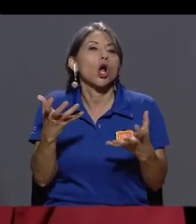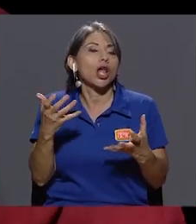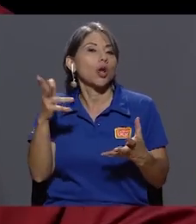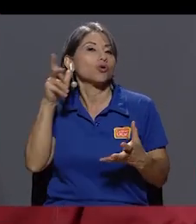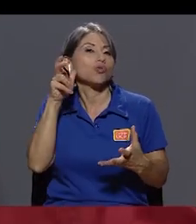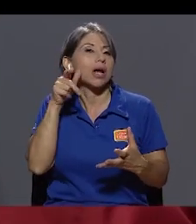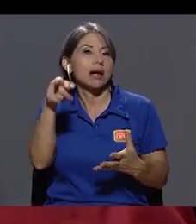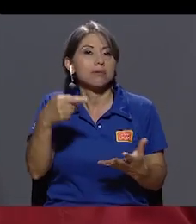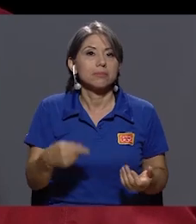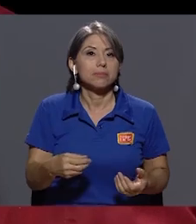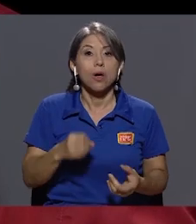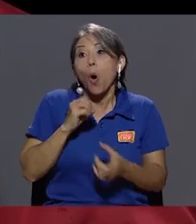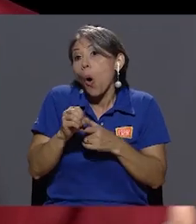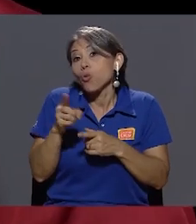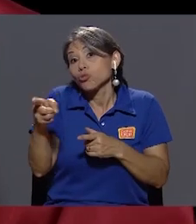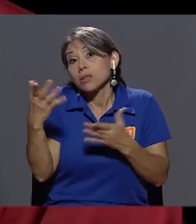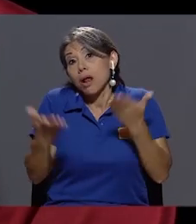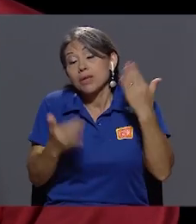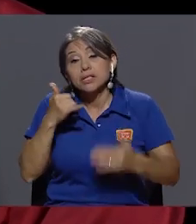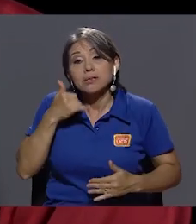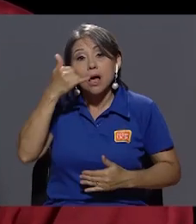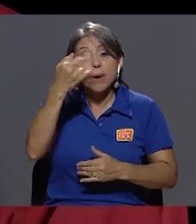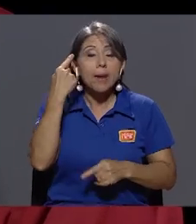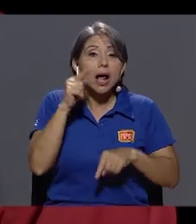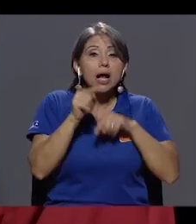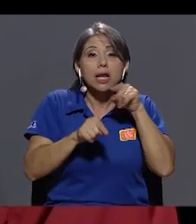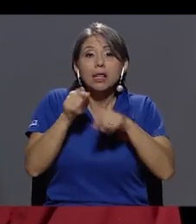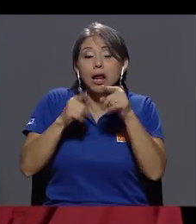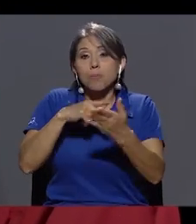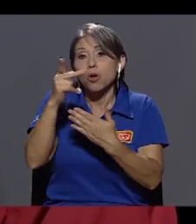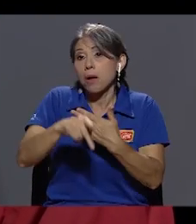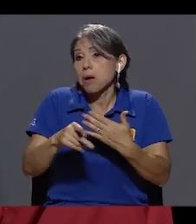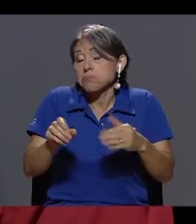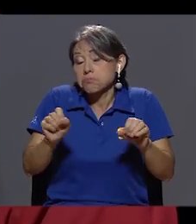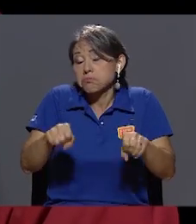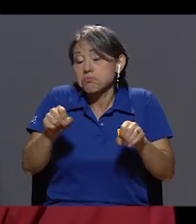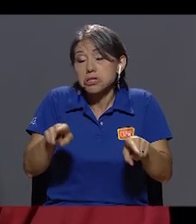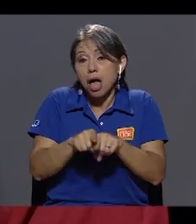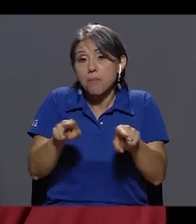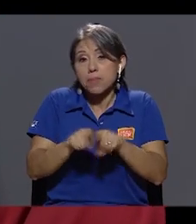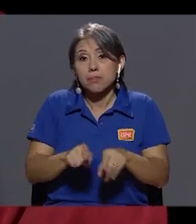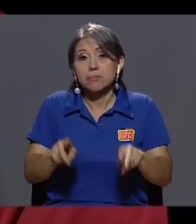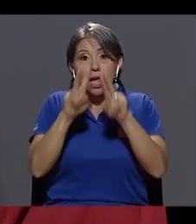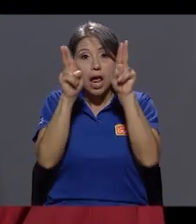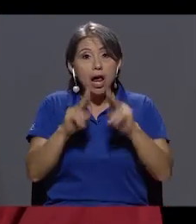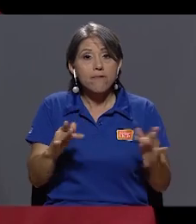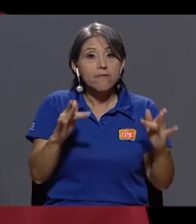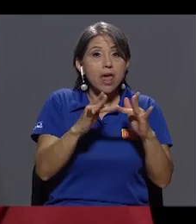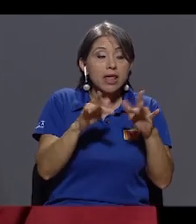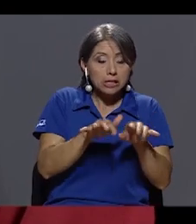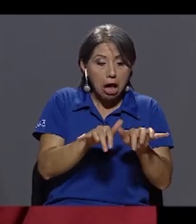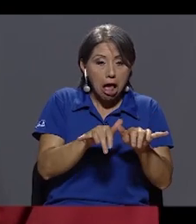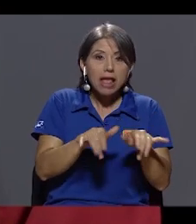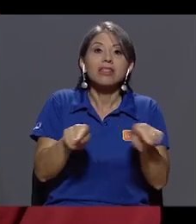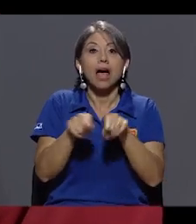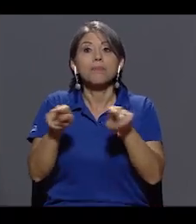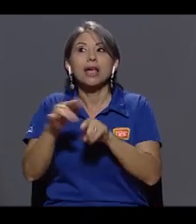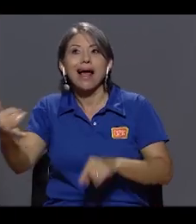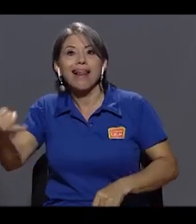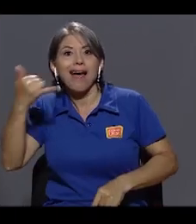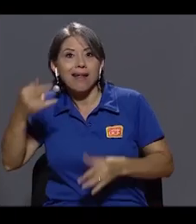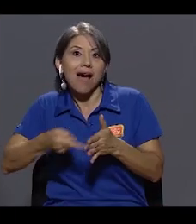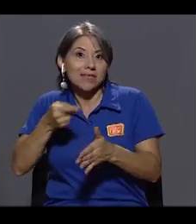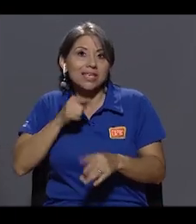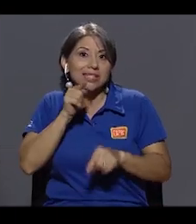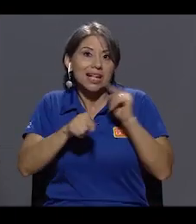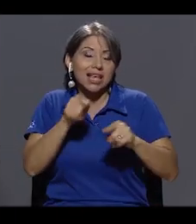O criticar al programa, inclusive, que hemos tenido un montón de comentarios también en redes sociales y al aire también, donde a veces nos critican. ¿Cuál